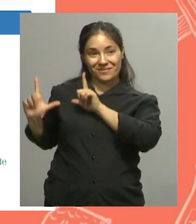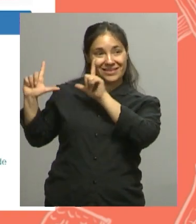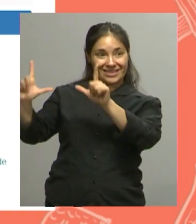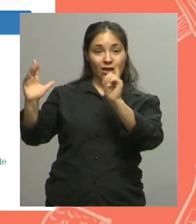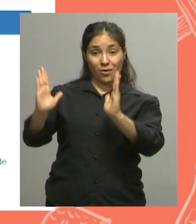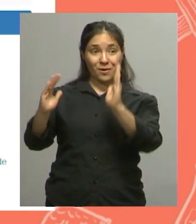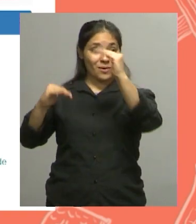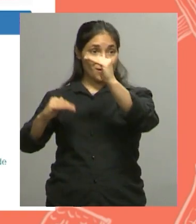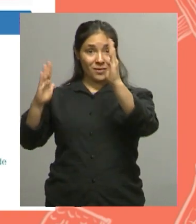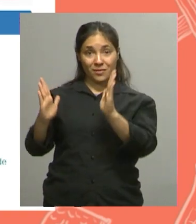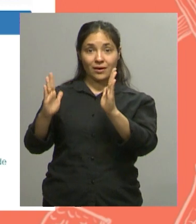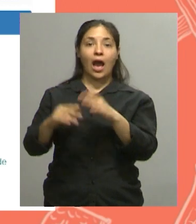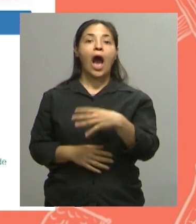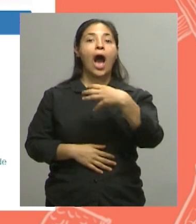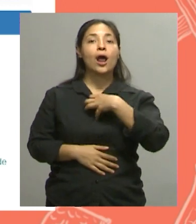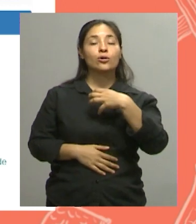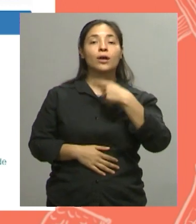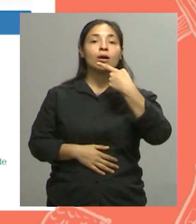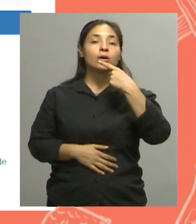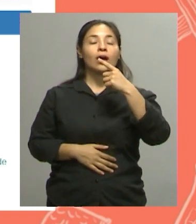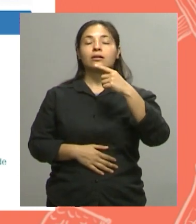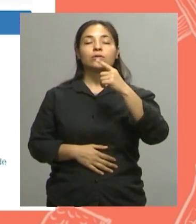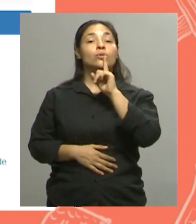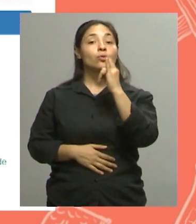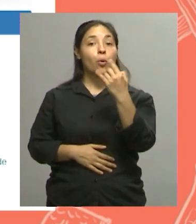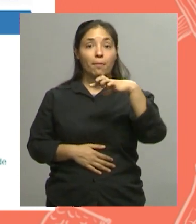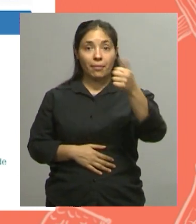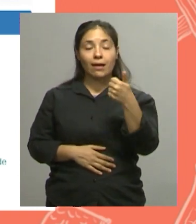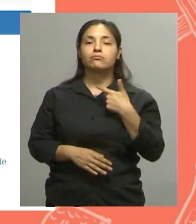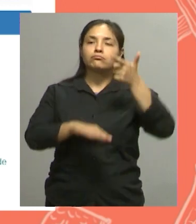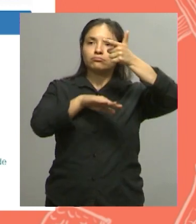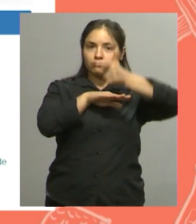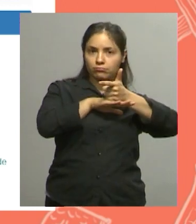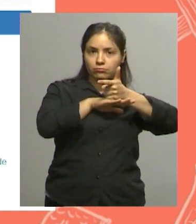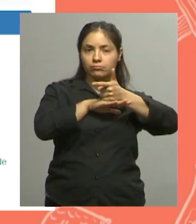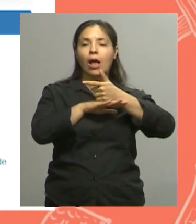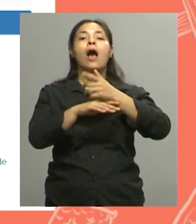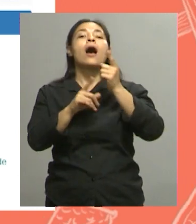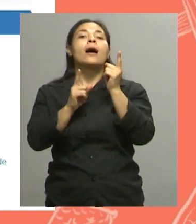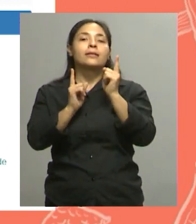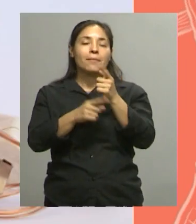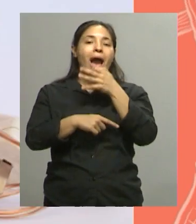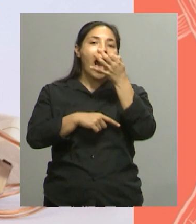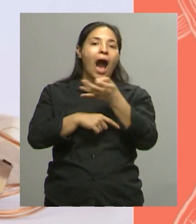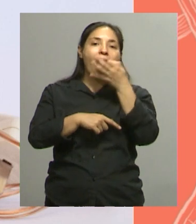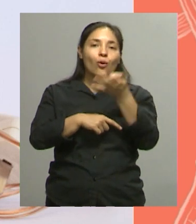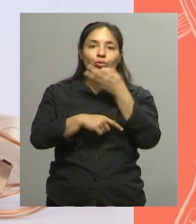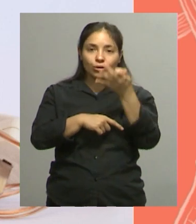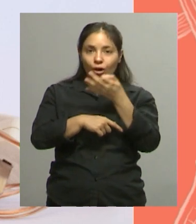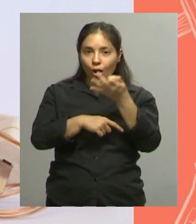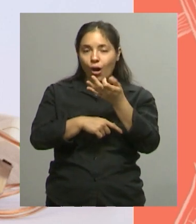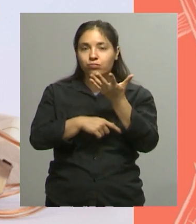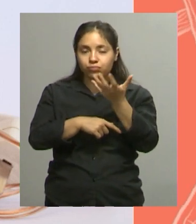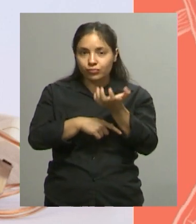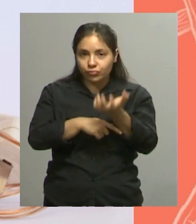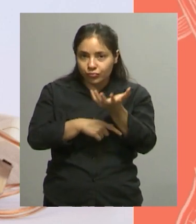Y estudiantes de la Tupa están trabajando actualmente También en la grabación del audio del cuento Que también es otro plus que tiene esta Lámpara